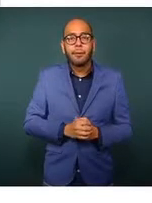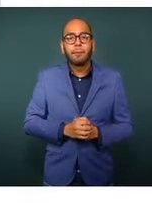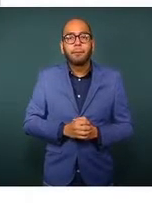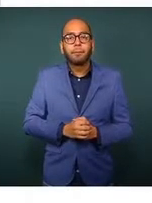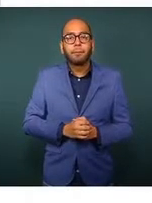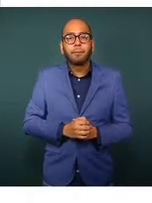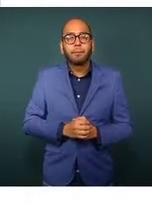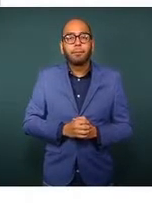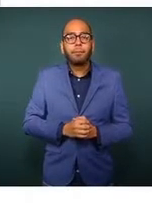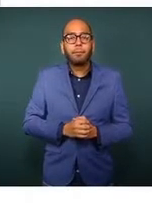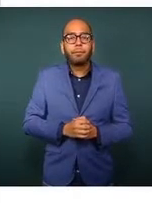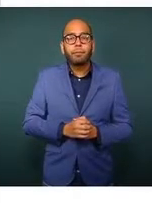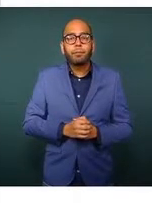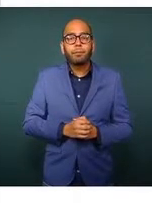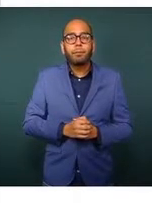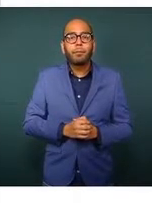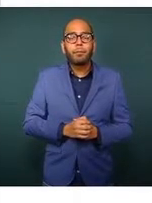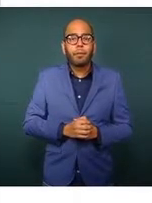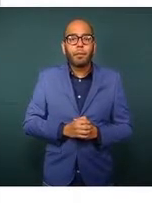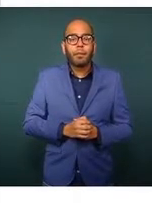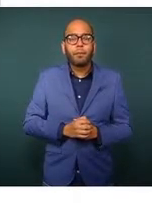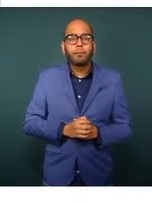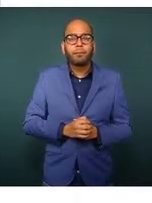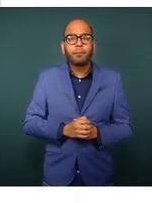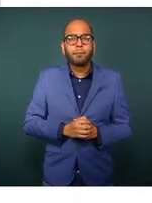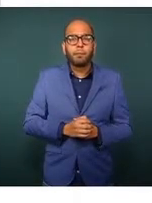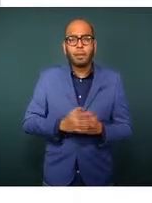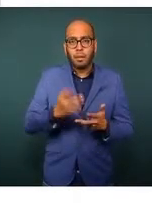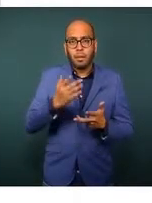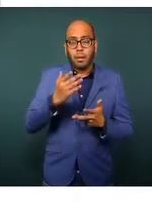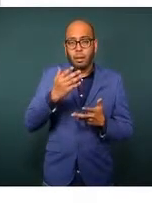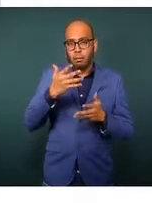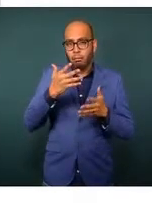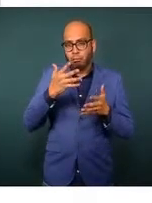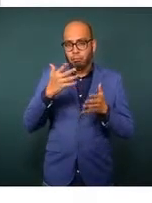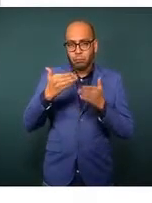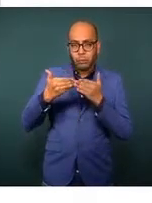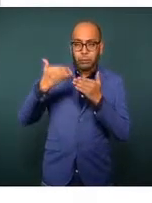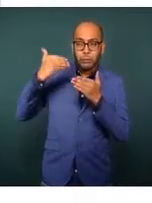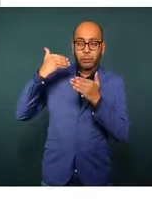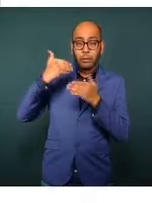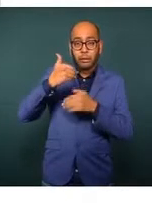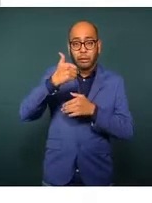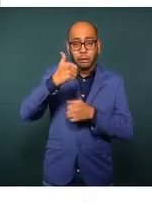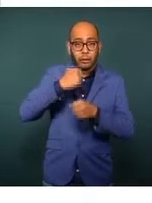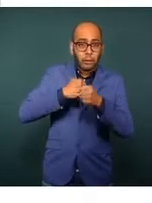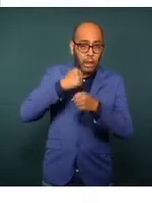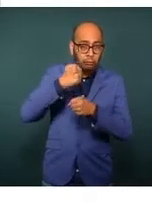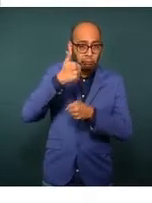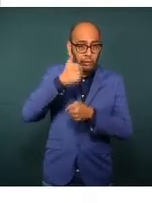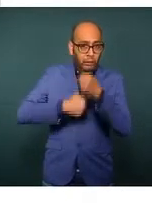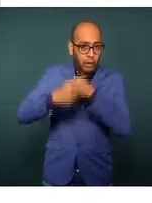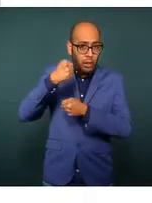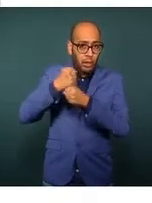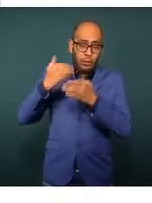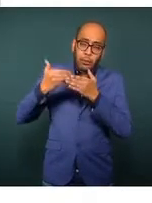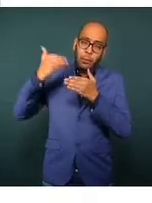todo esto en un periodo de seis años, contabilizado en un periodo de seis años, con algunos